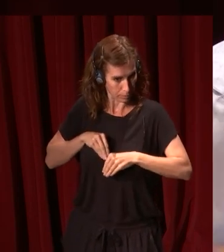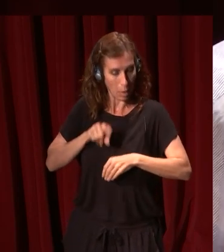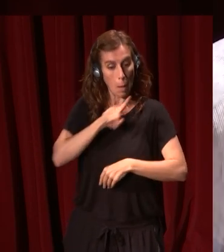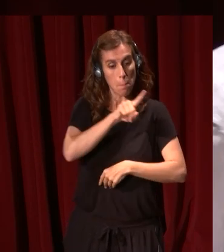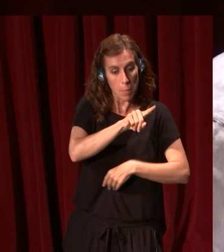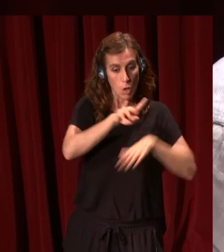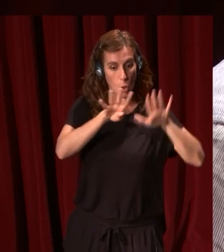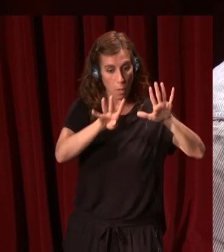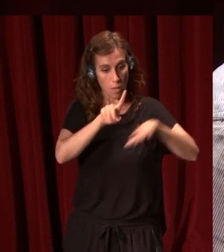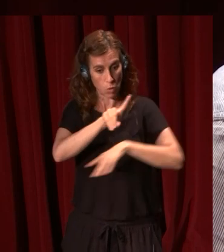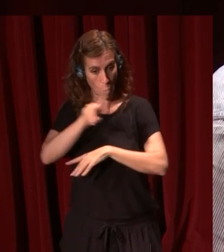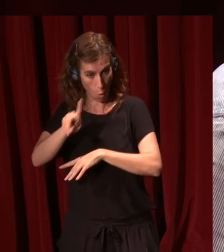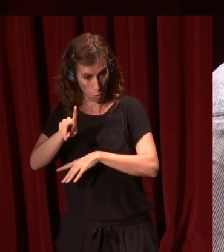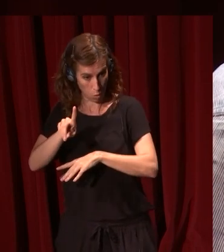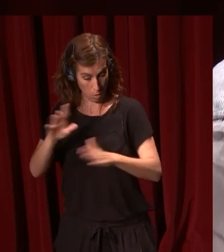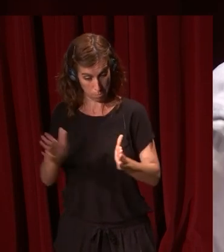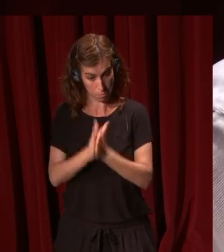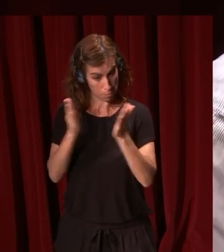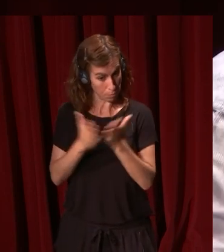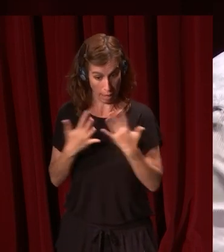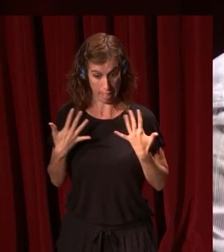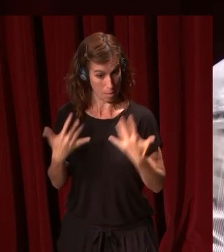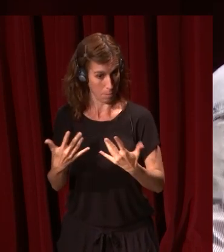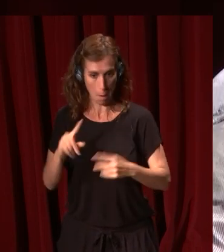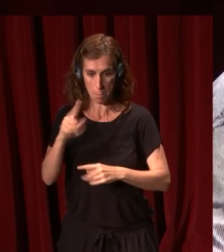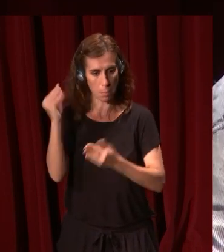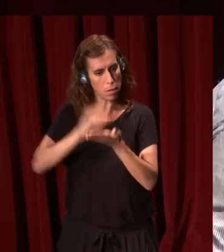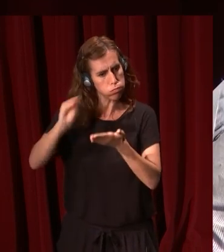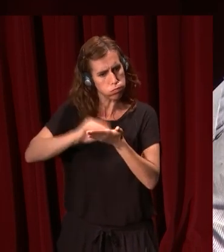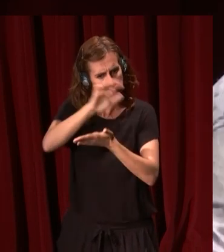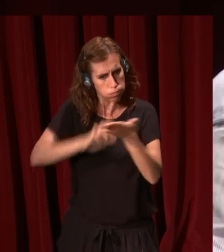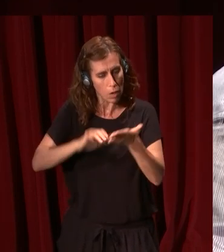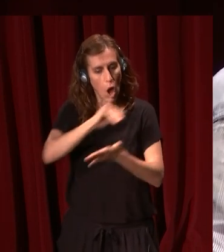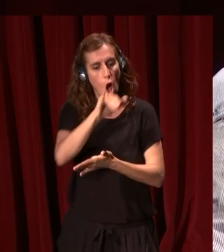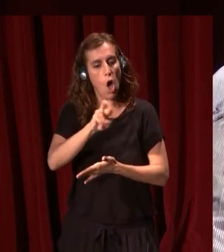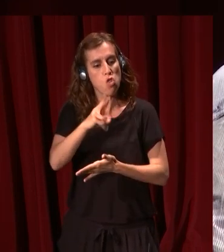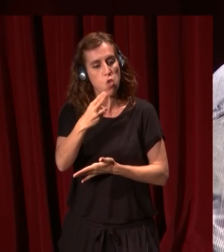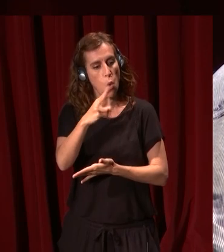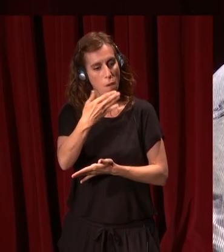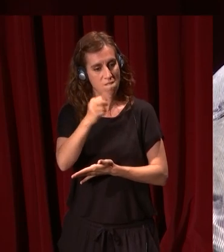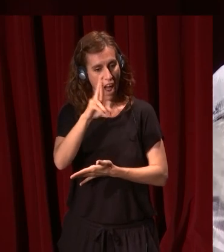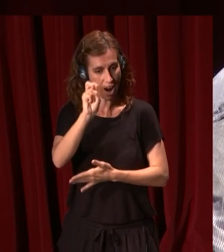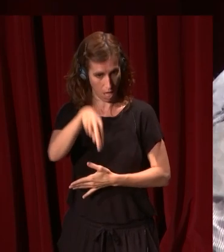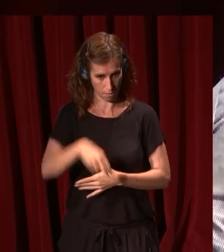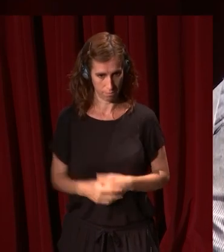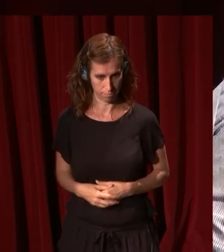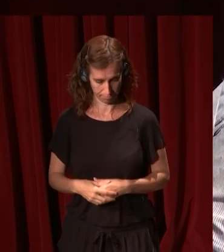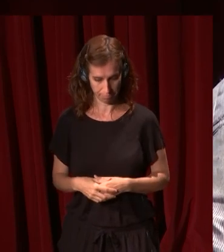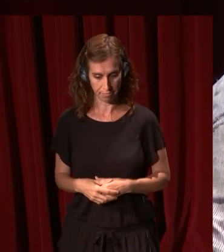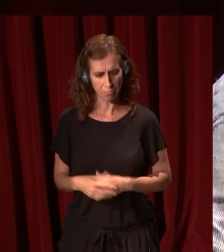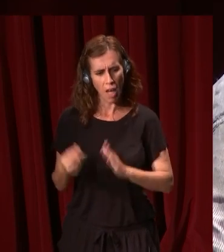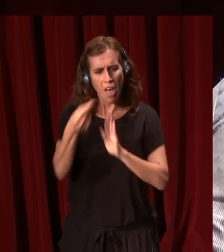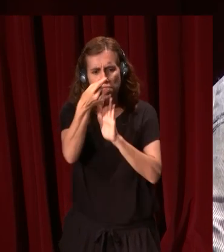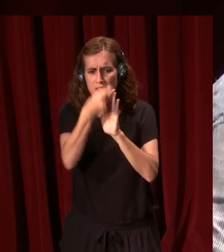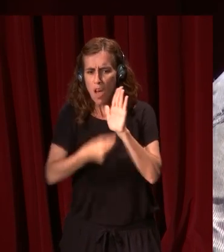1911, una monografía temprana, quizá la primera que se escribe sobre Zurbarán. ¿Dónde se hallan los datos